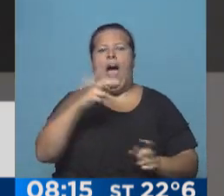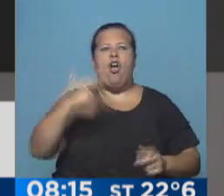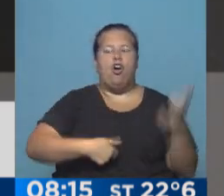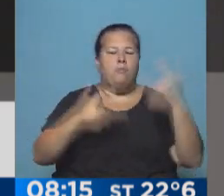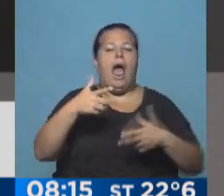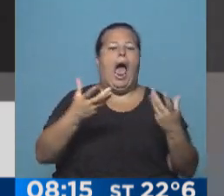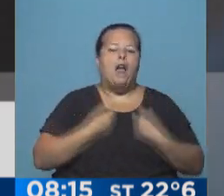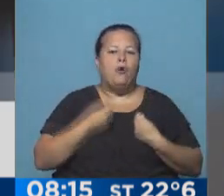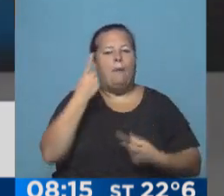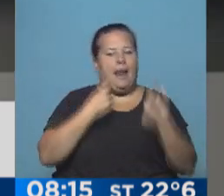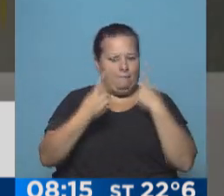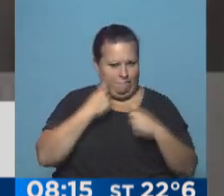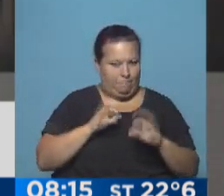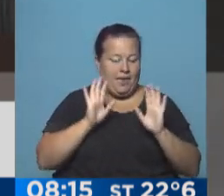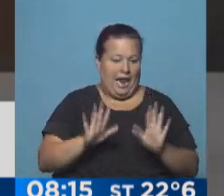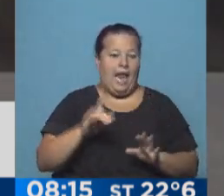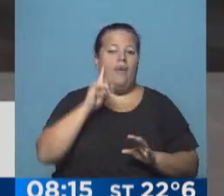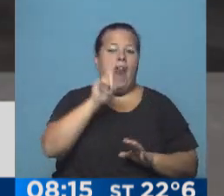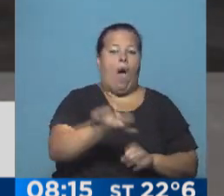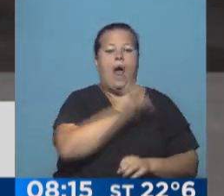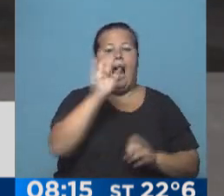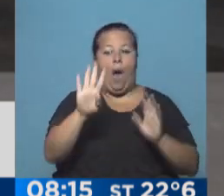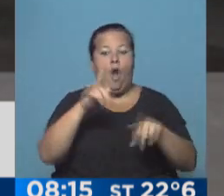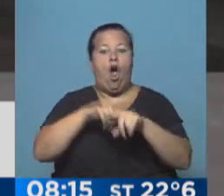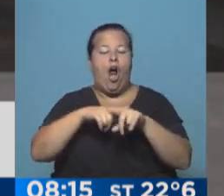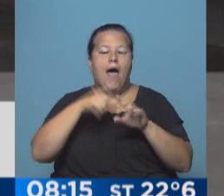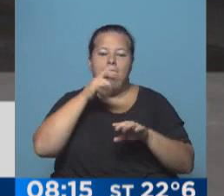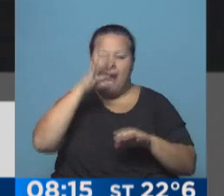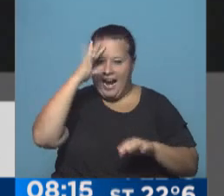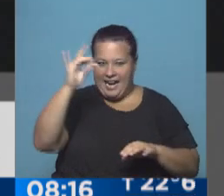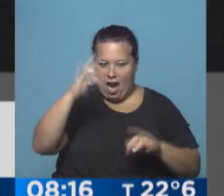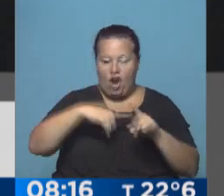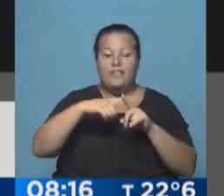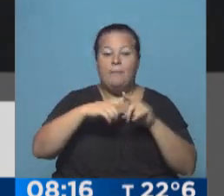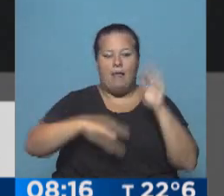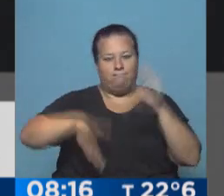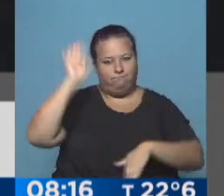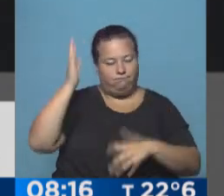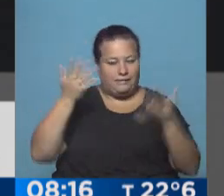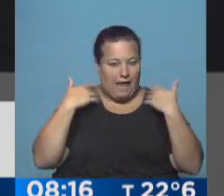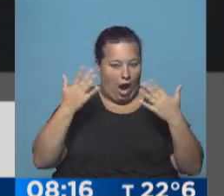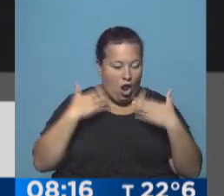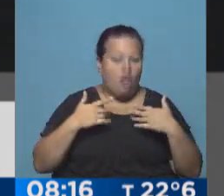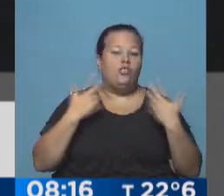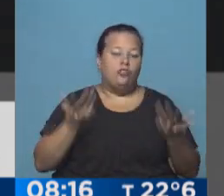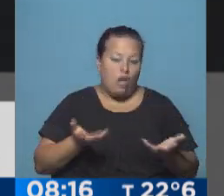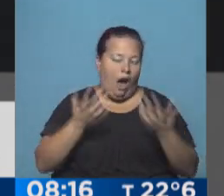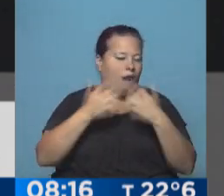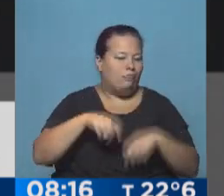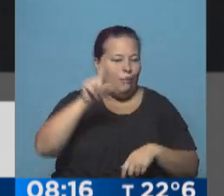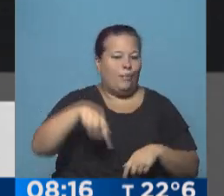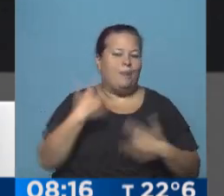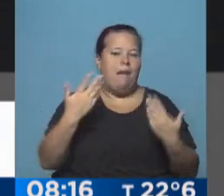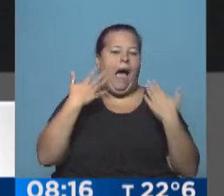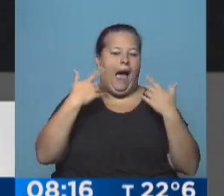ayuda a tomar precauciones. 13 a 16 porque es el horario donde se estima que la temperatura tiene sus picos más altos y por ende se utilizan